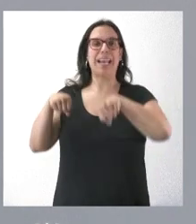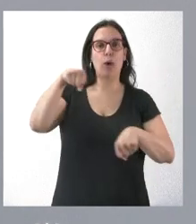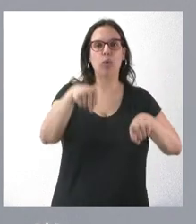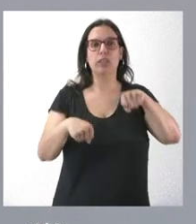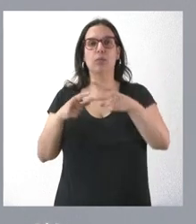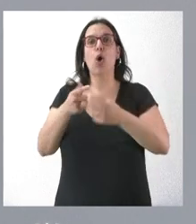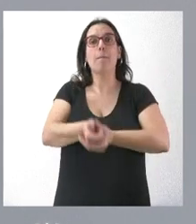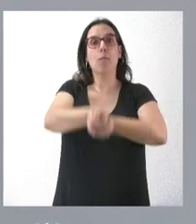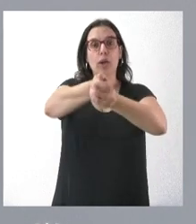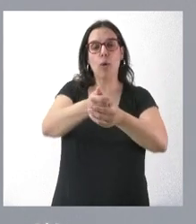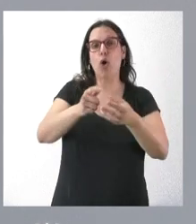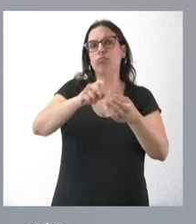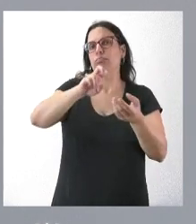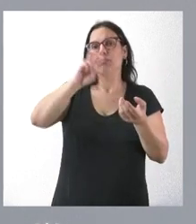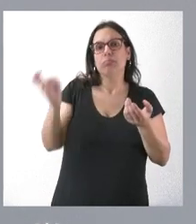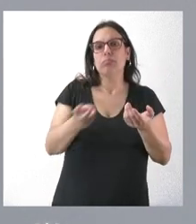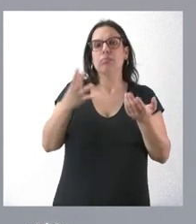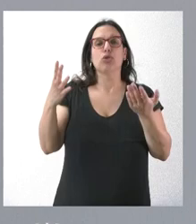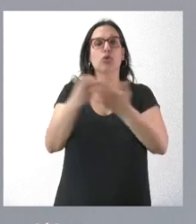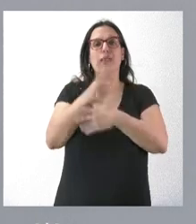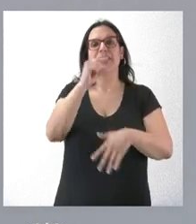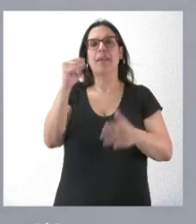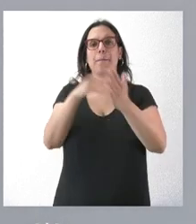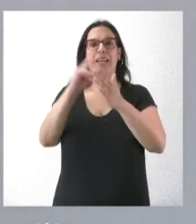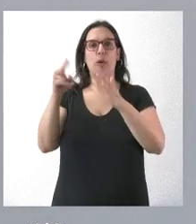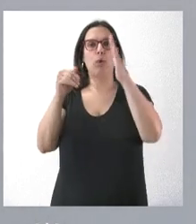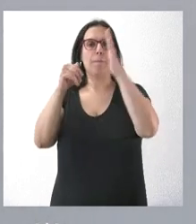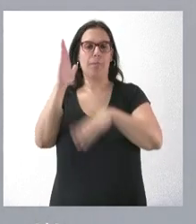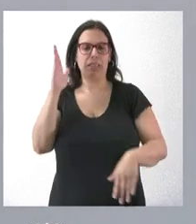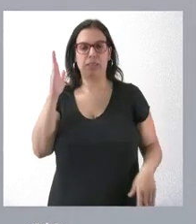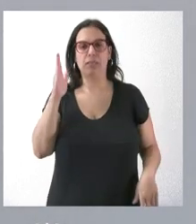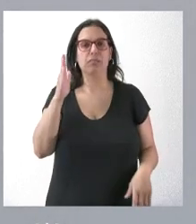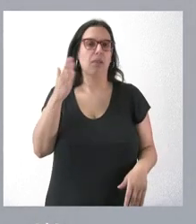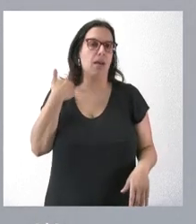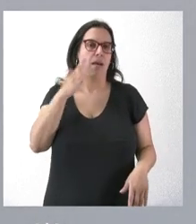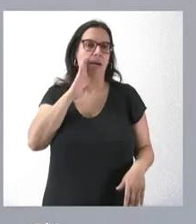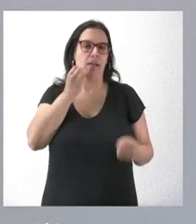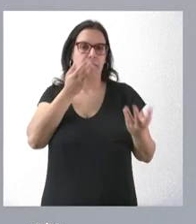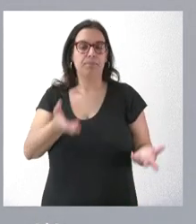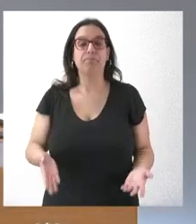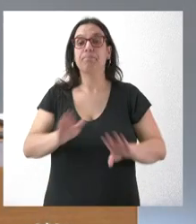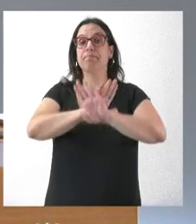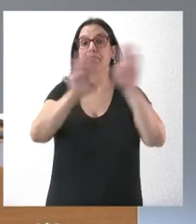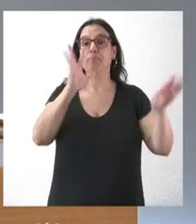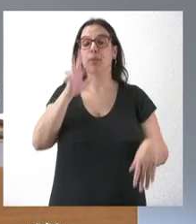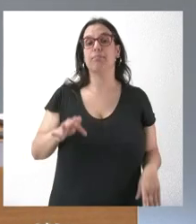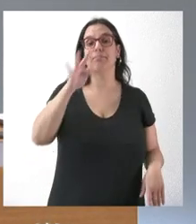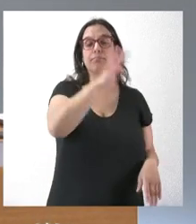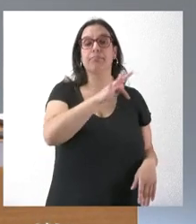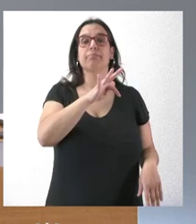voleibol y todas ellas por encima de los 100.000 euros, como les hemos dicho anteriormente. Y, sin más, pues, te doy la palabra